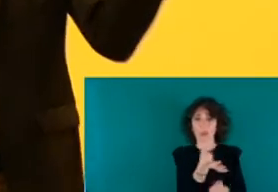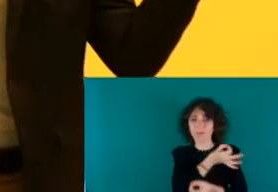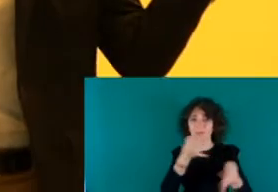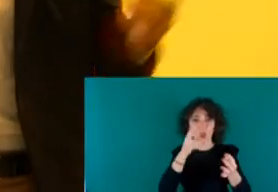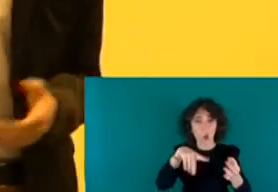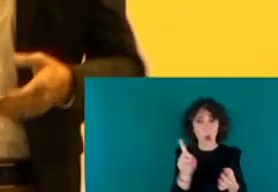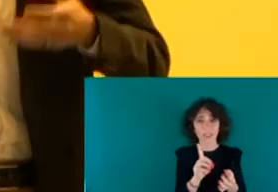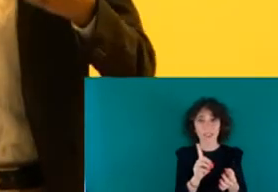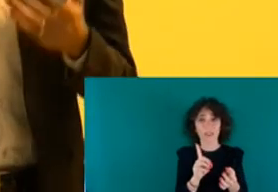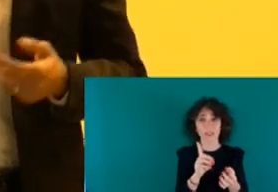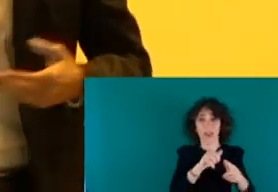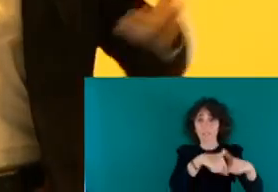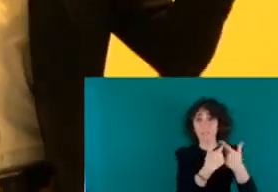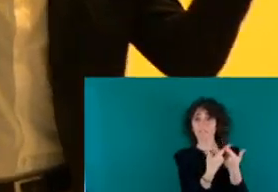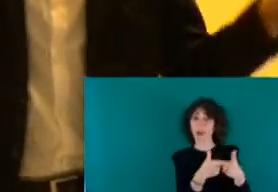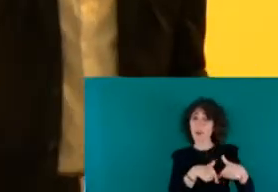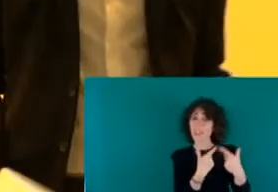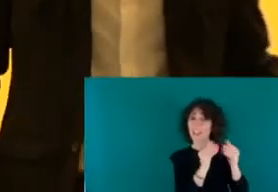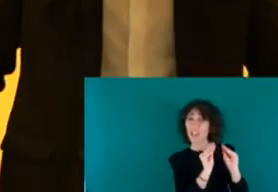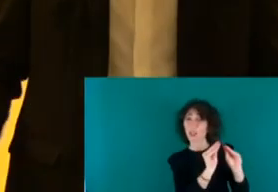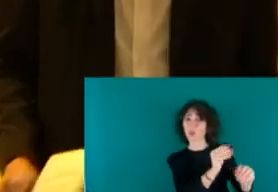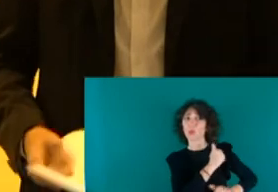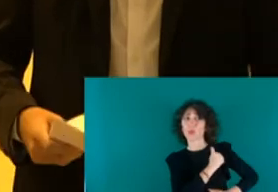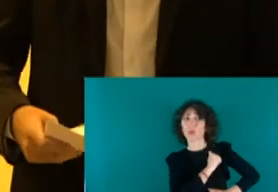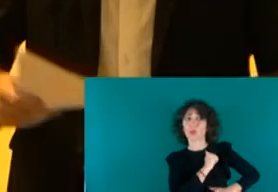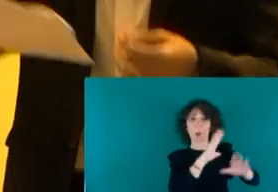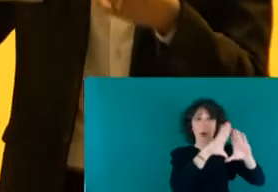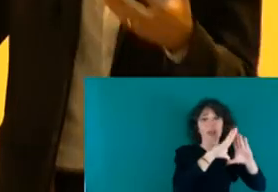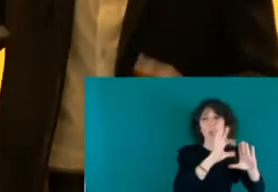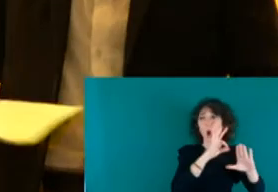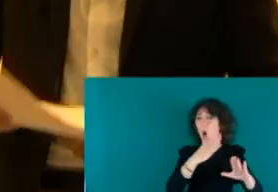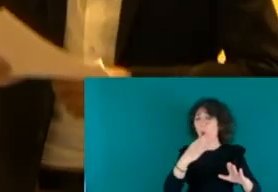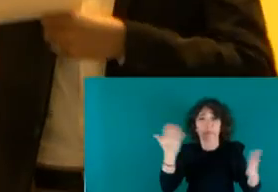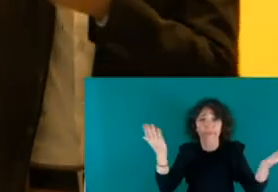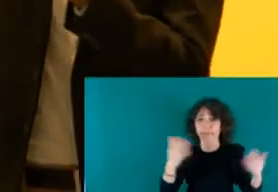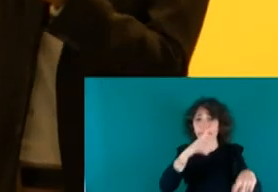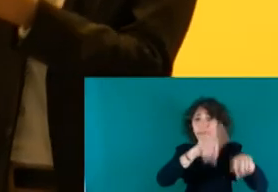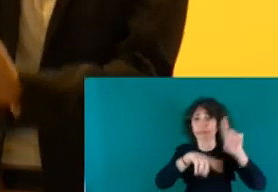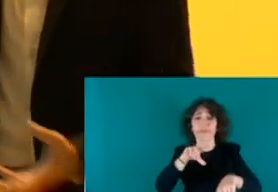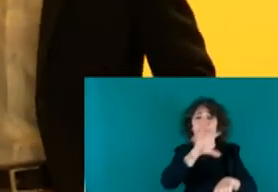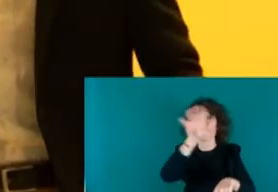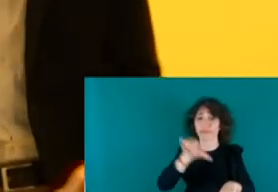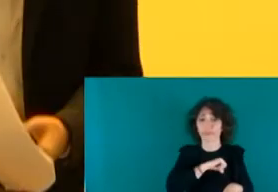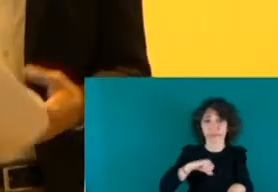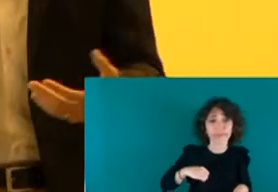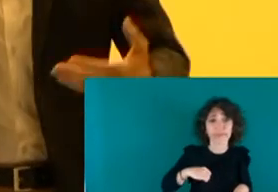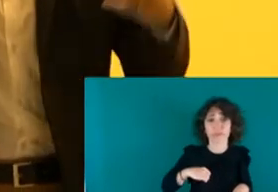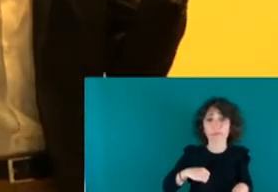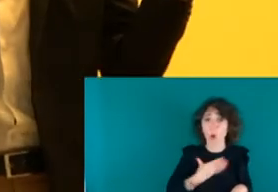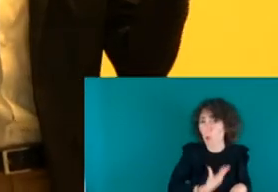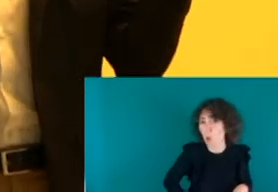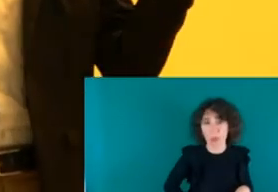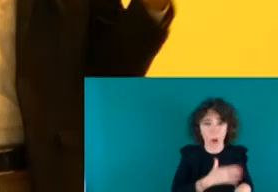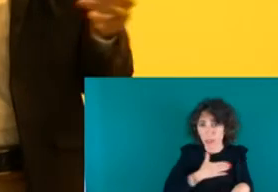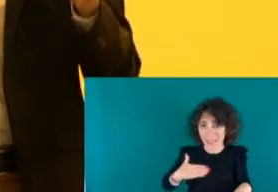a sus familiares esperándoles en Madrid, en Murcia, o en cualquier sitio, o sea, donde van a ser acogidos, donde van a cubrir sus gastos, o sea,